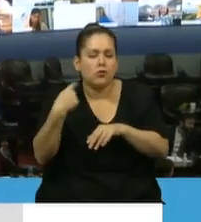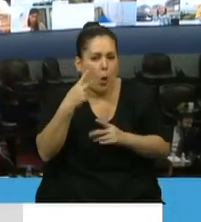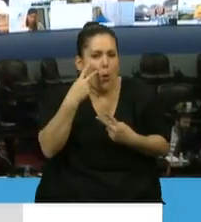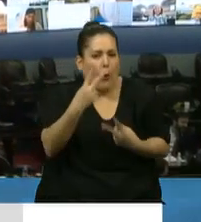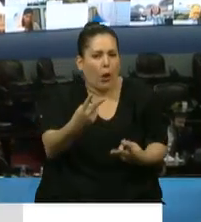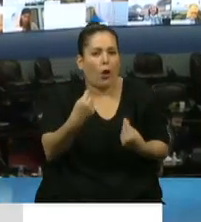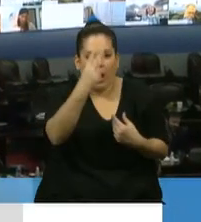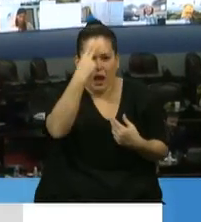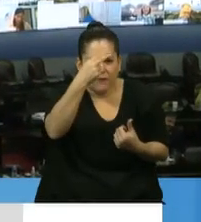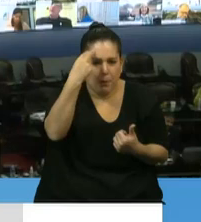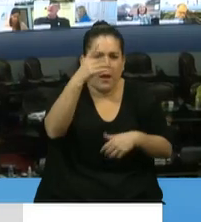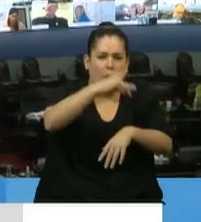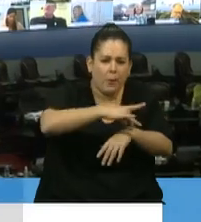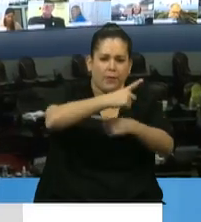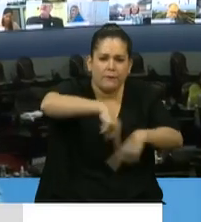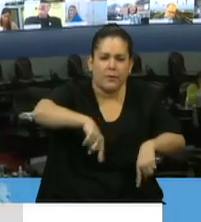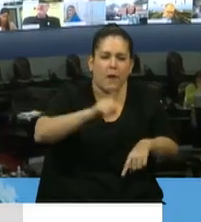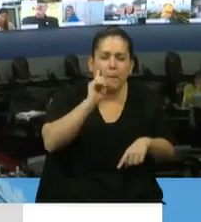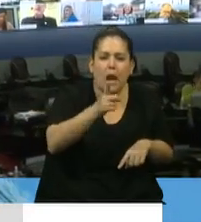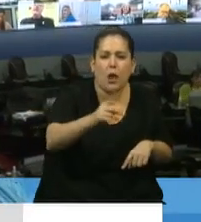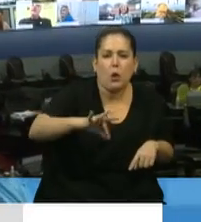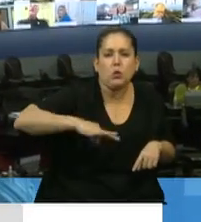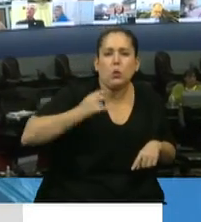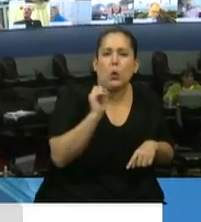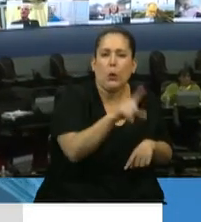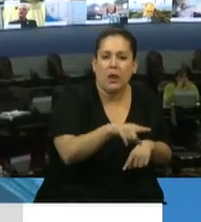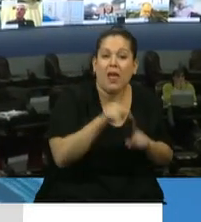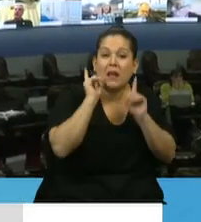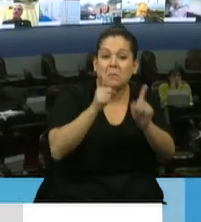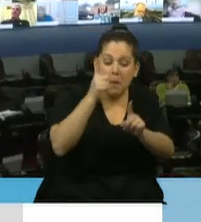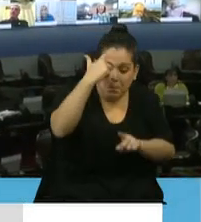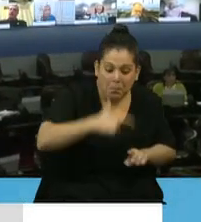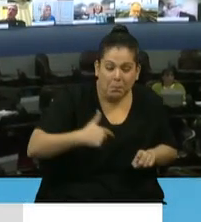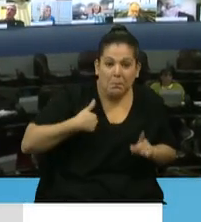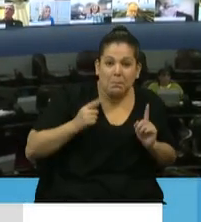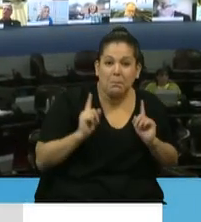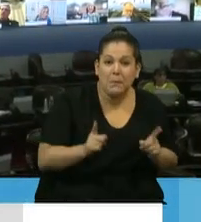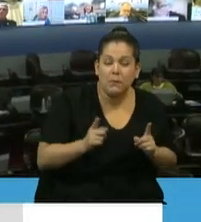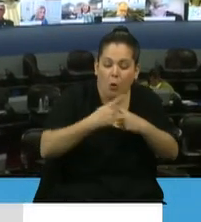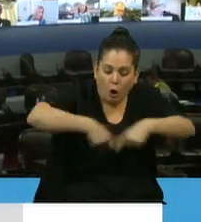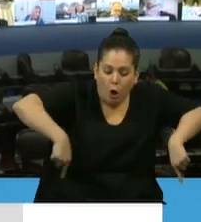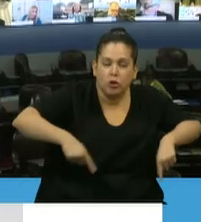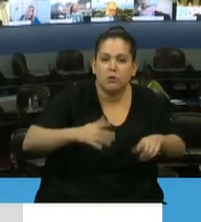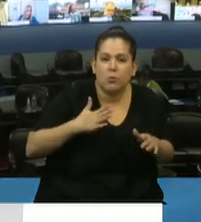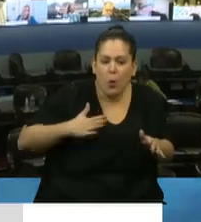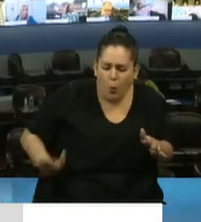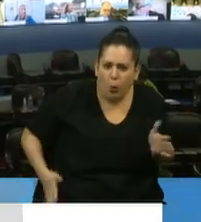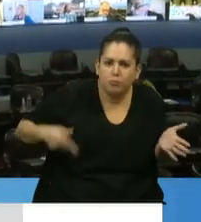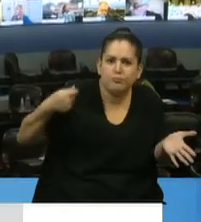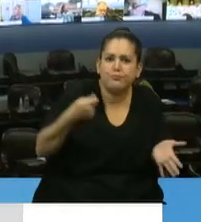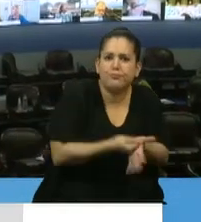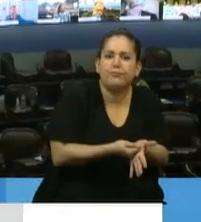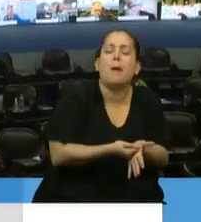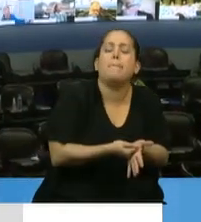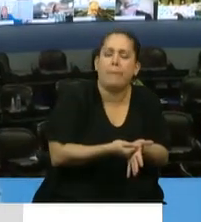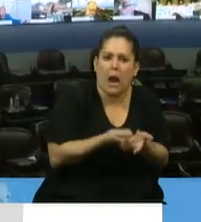sino también que han tenido que poner recursos de su propio bolsillo para